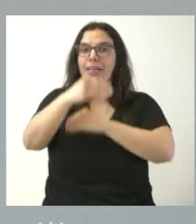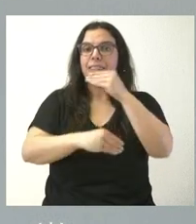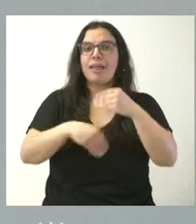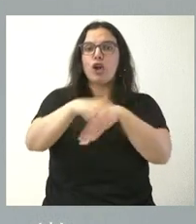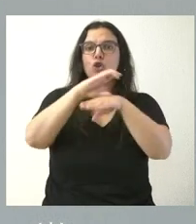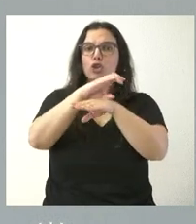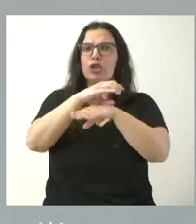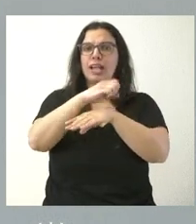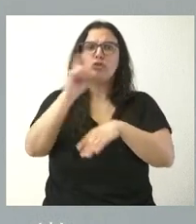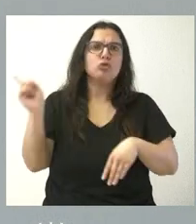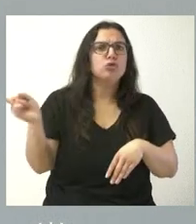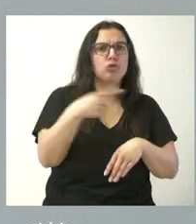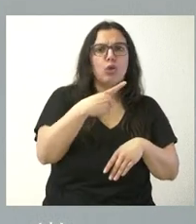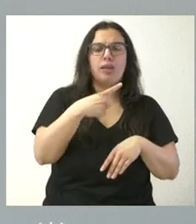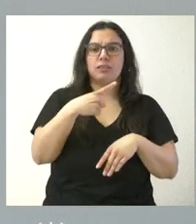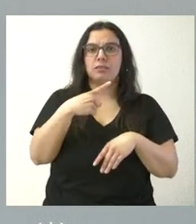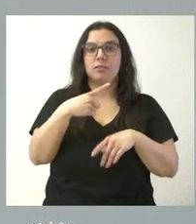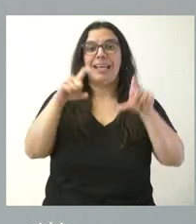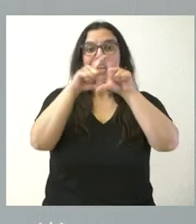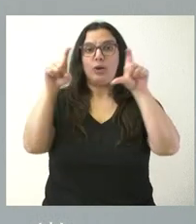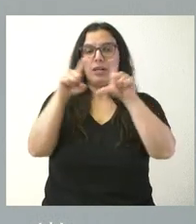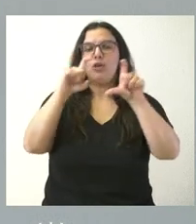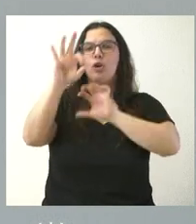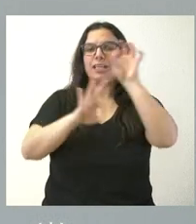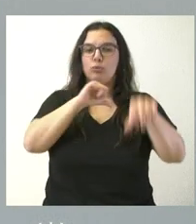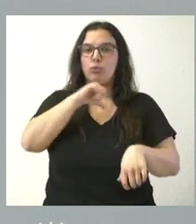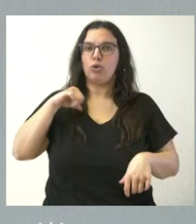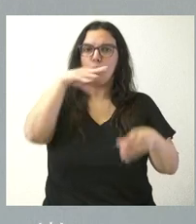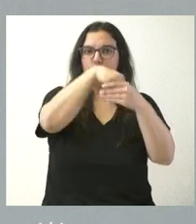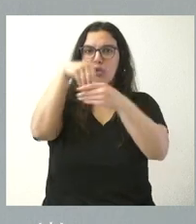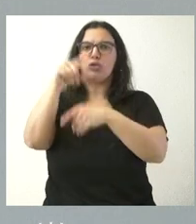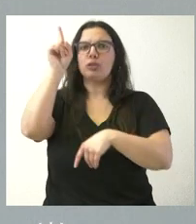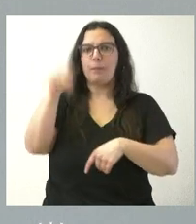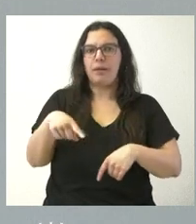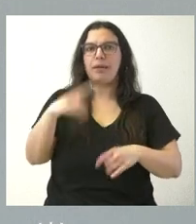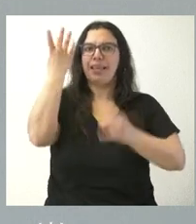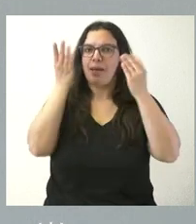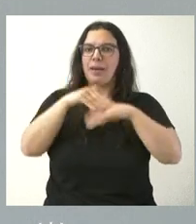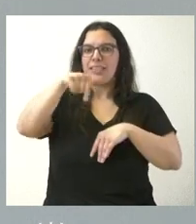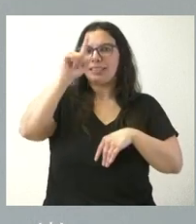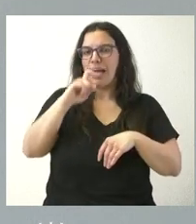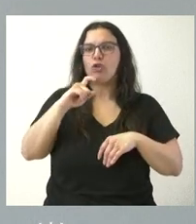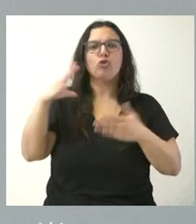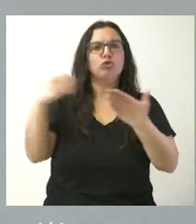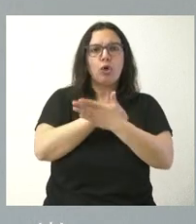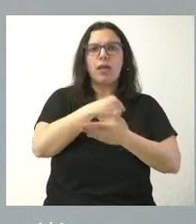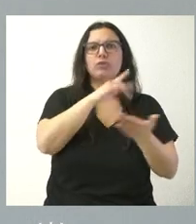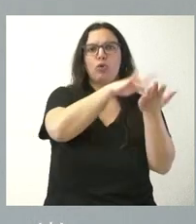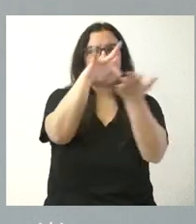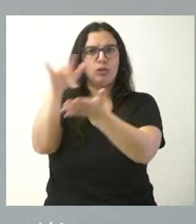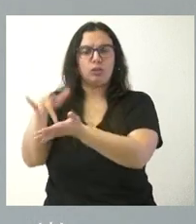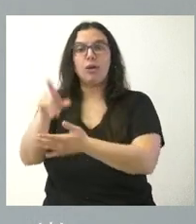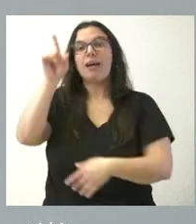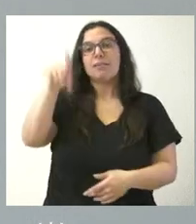organismos autónomos y entes públicos dependientes de ellas, incorporando iniciativas para este año y que estas iniciativas, además, incluyen